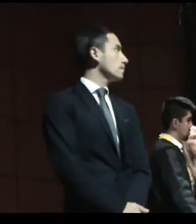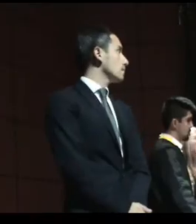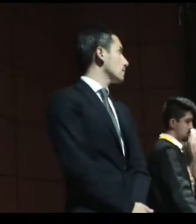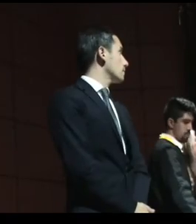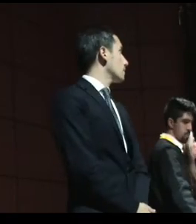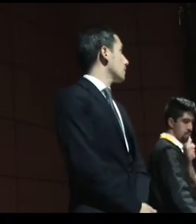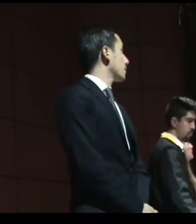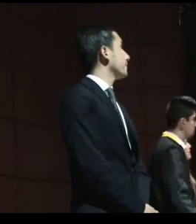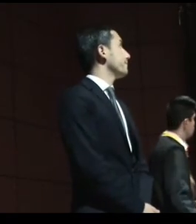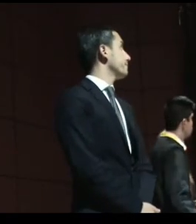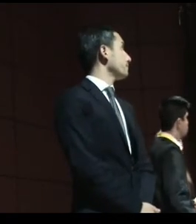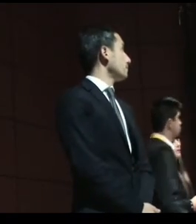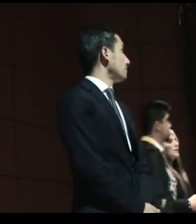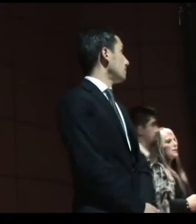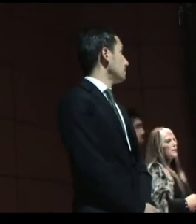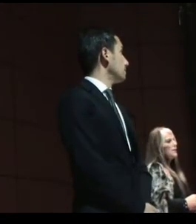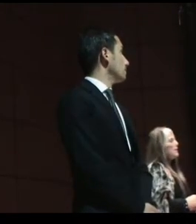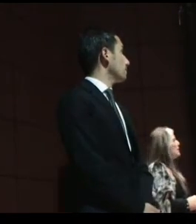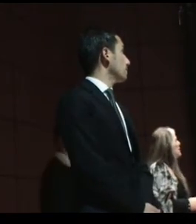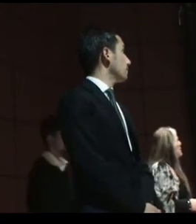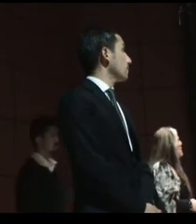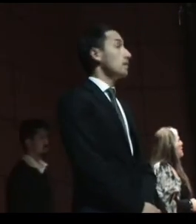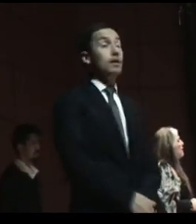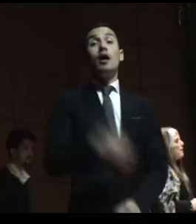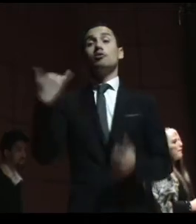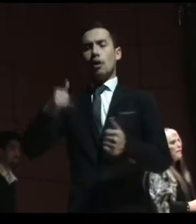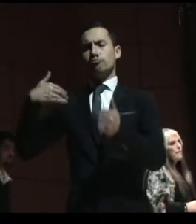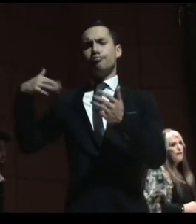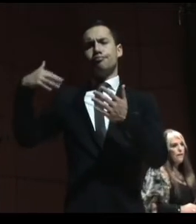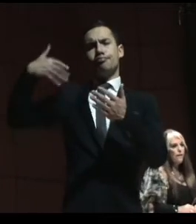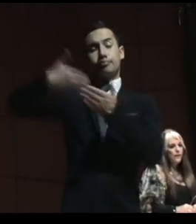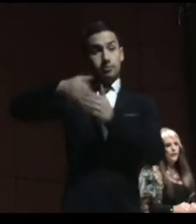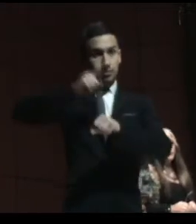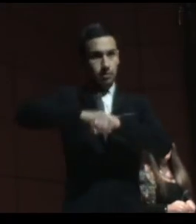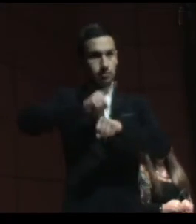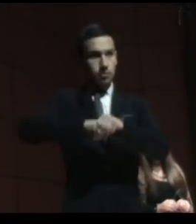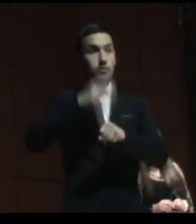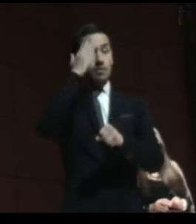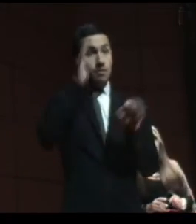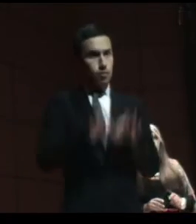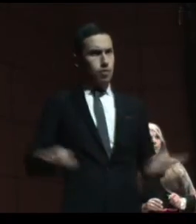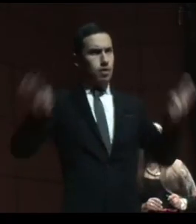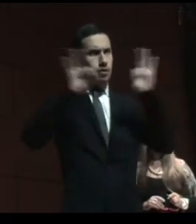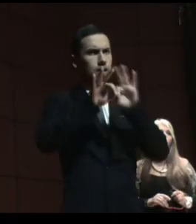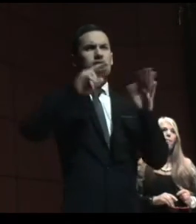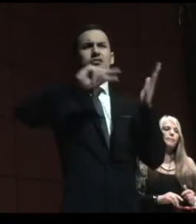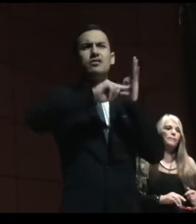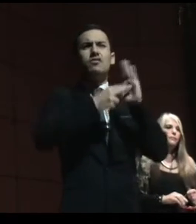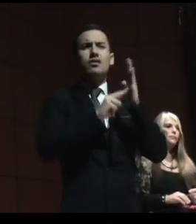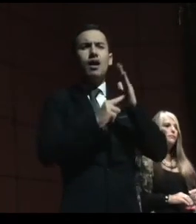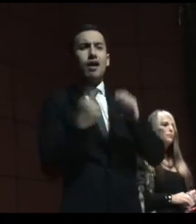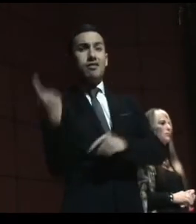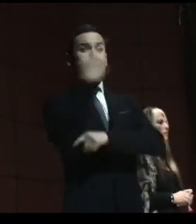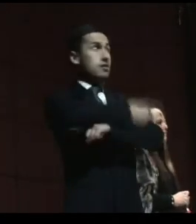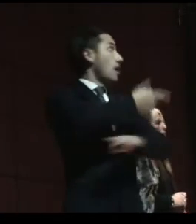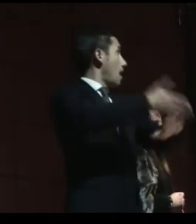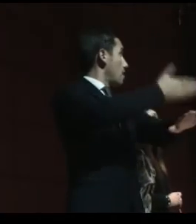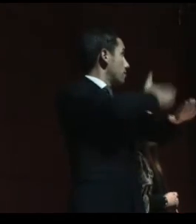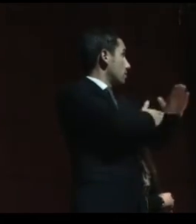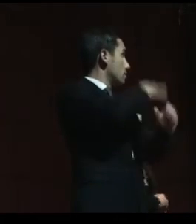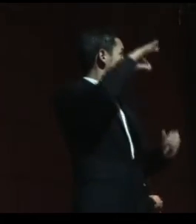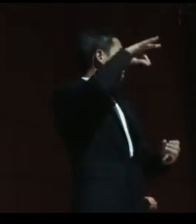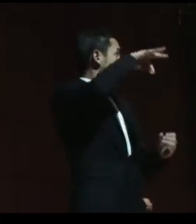Aunque ya ha pasado un tiempo, no deja de ser importante por lo que significa. Un día antes de las elecciones